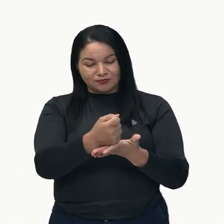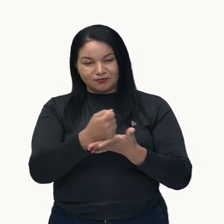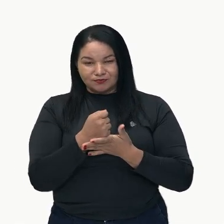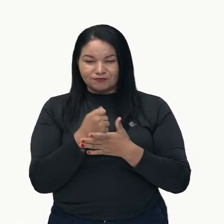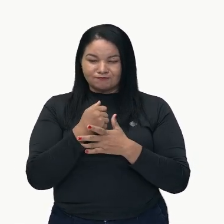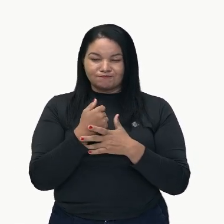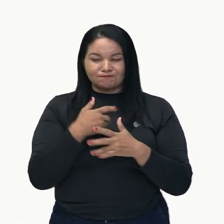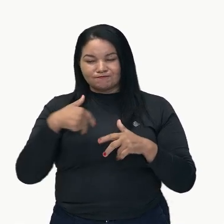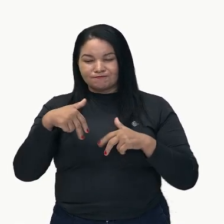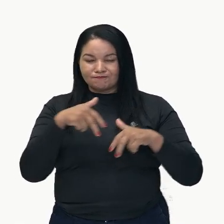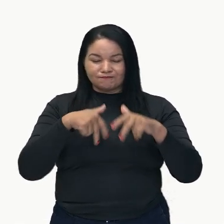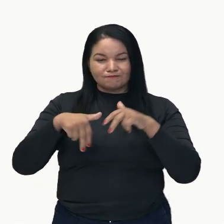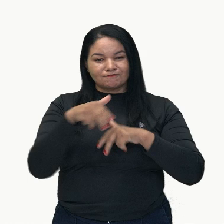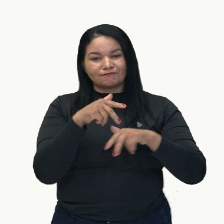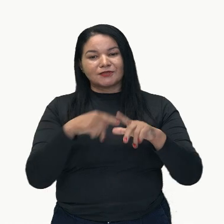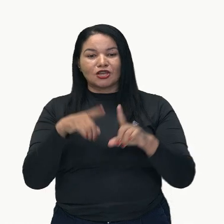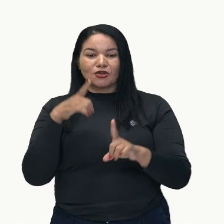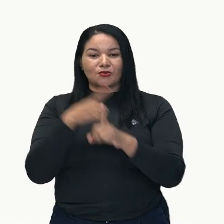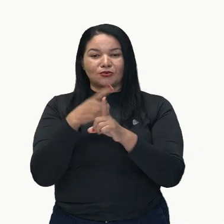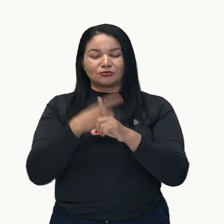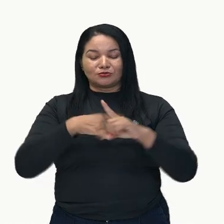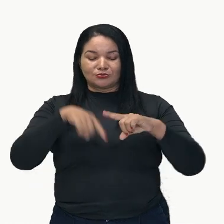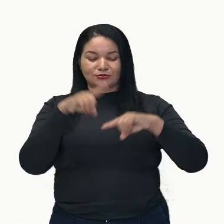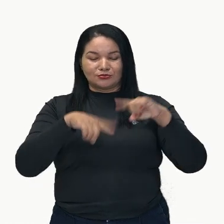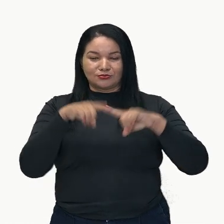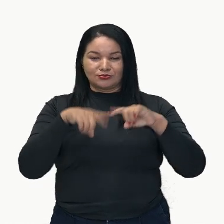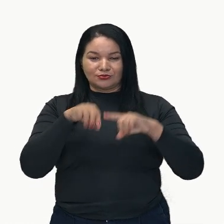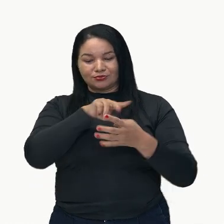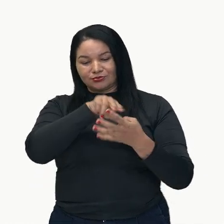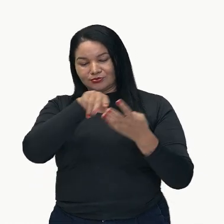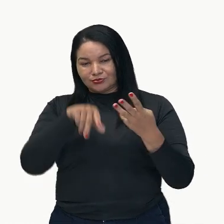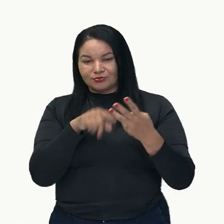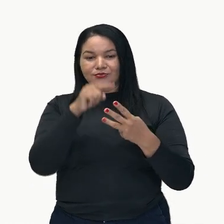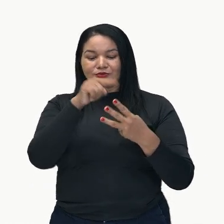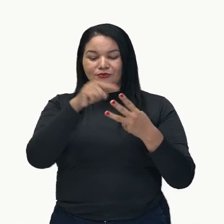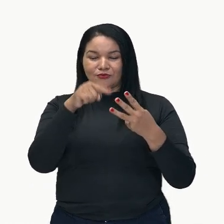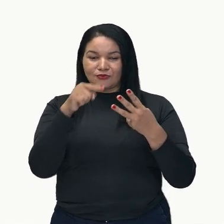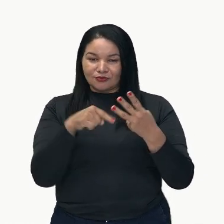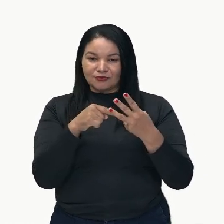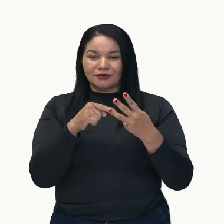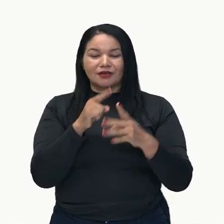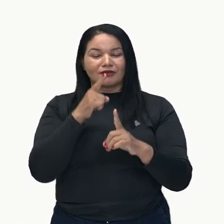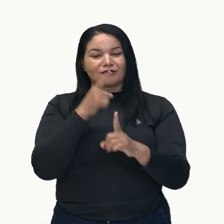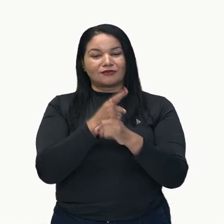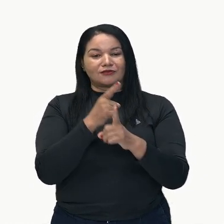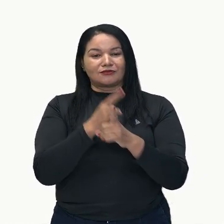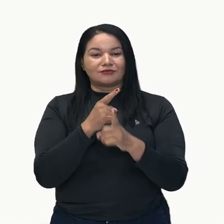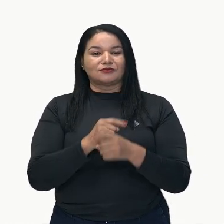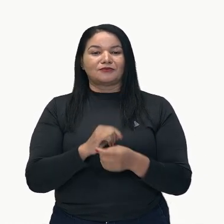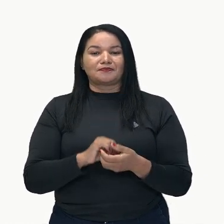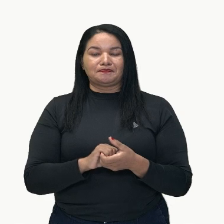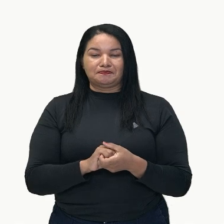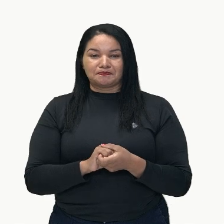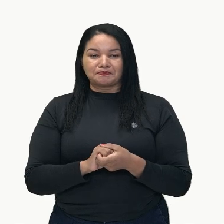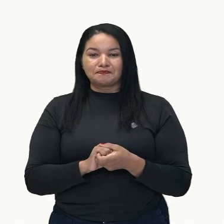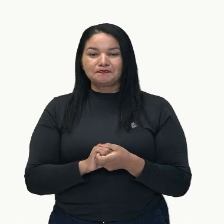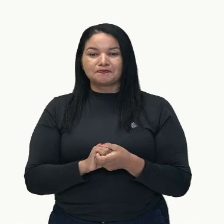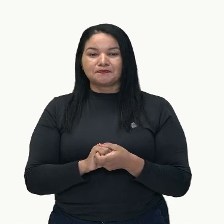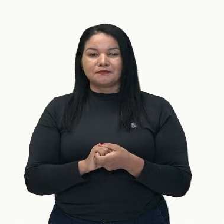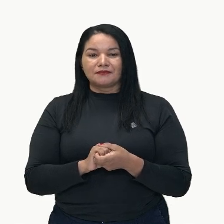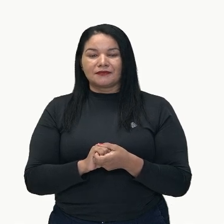encontró la flor de luna, que brillaba bajo la luz de la luna llena. Luego,